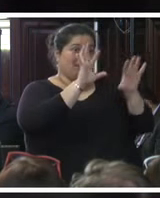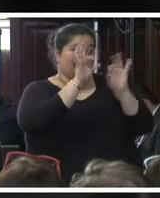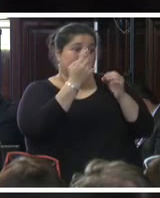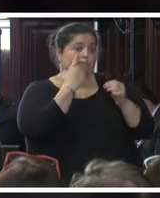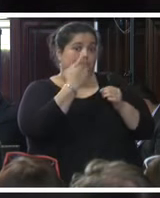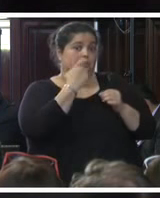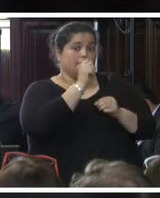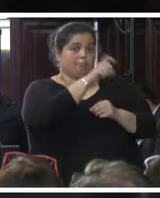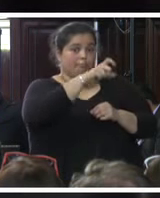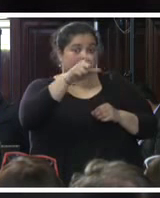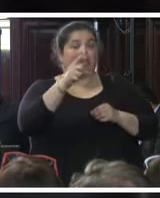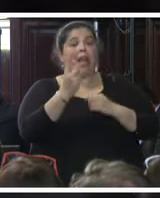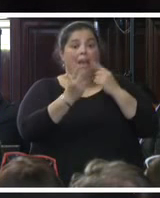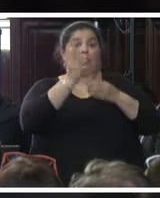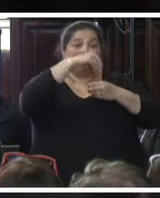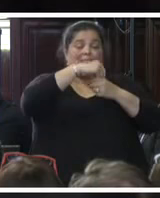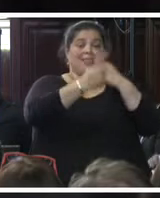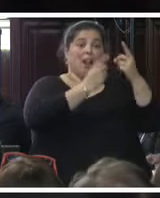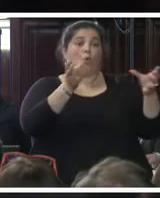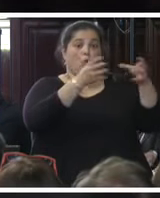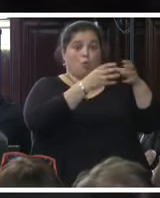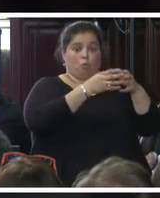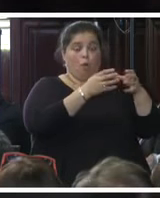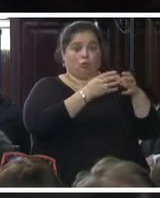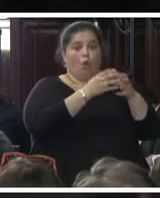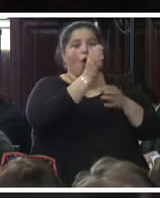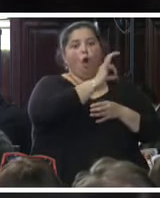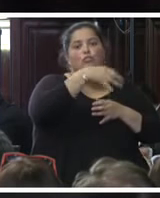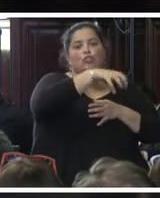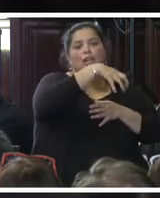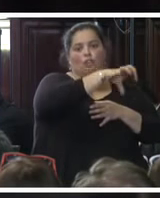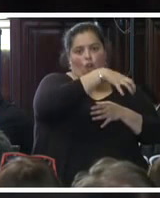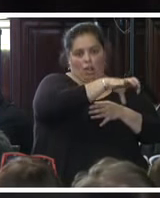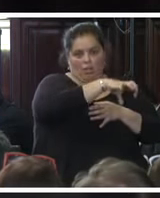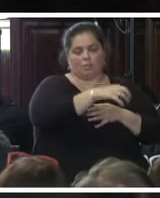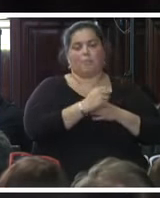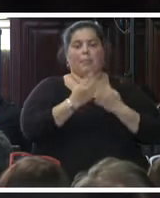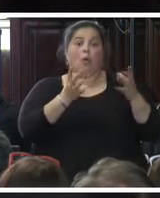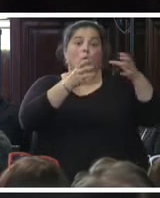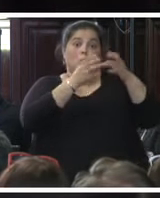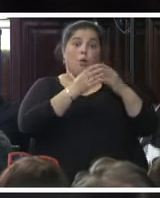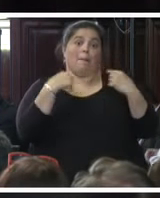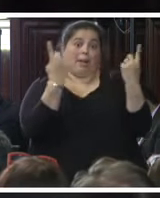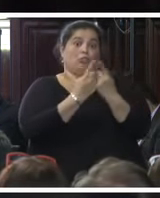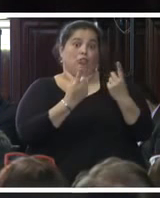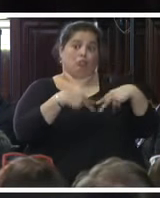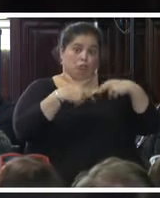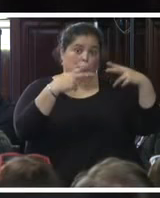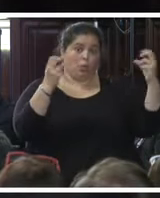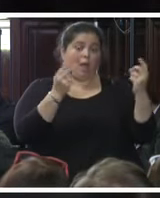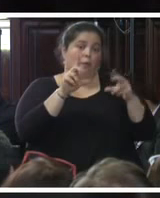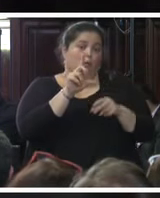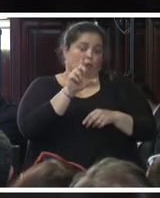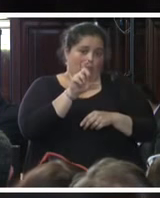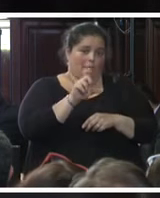distintos sectores o grupos. El grupo que para nosotros fue elemental estudiar, naturalmente, fue el de la